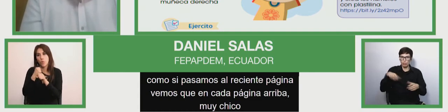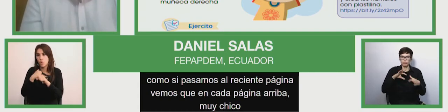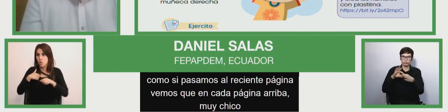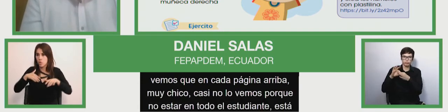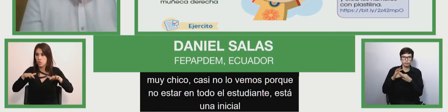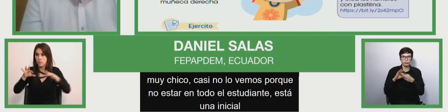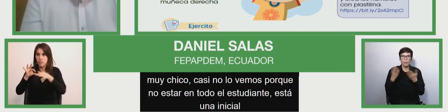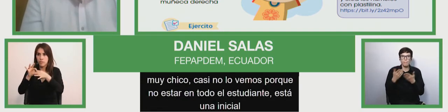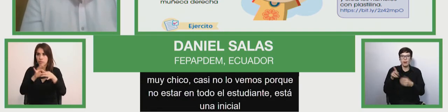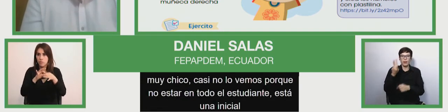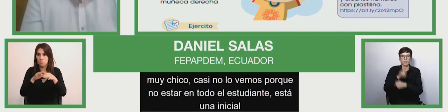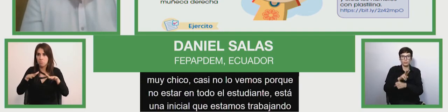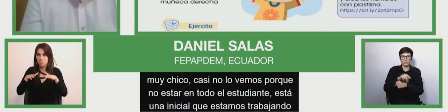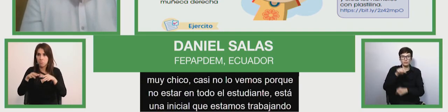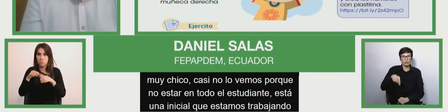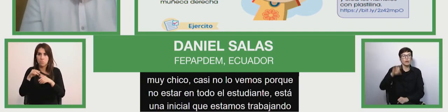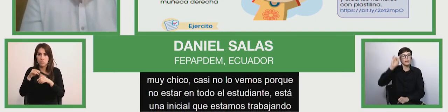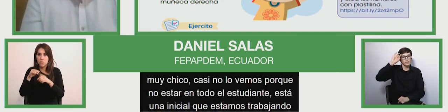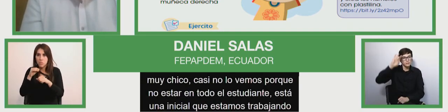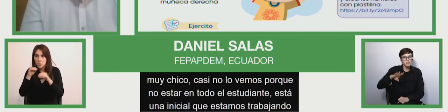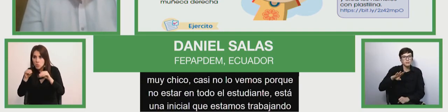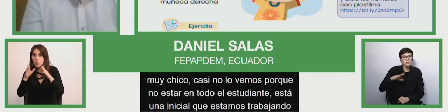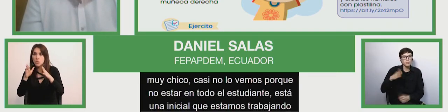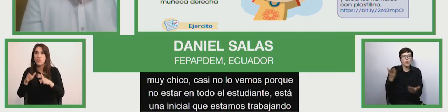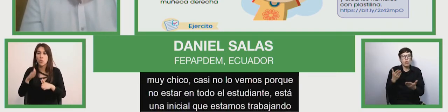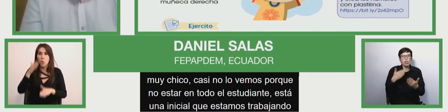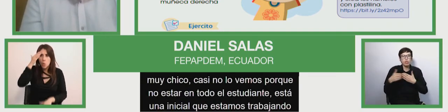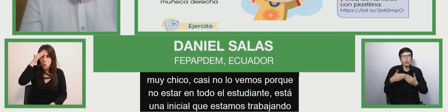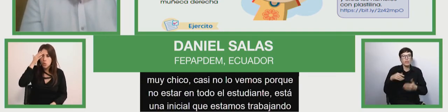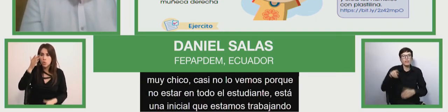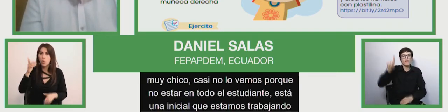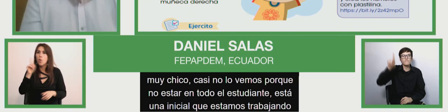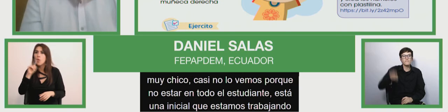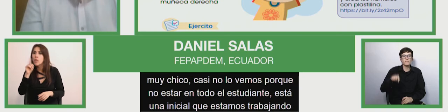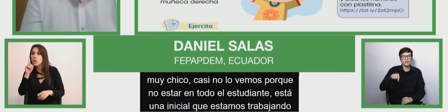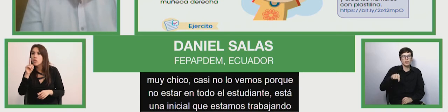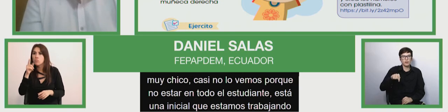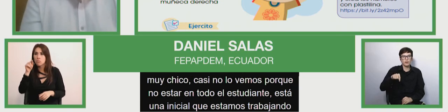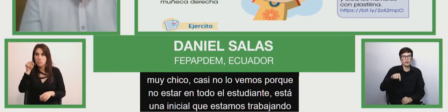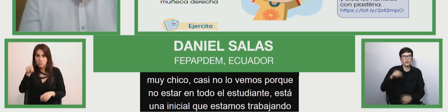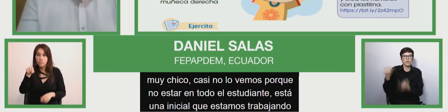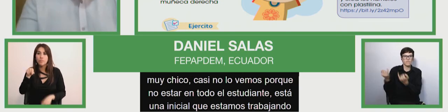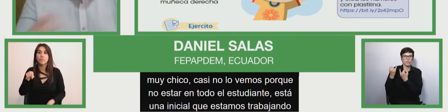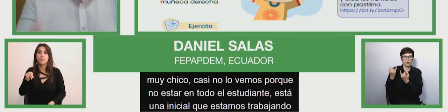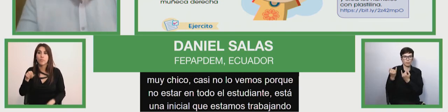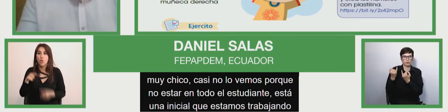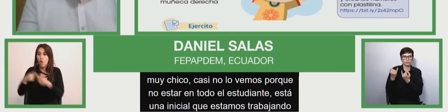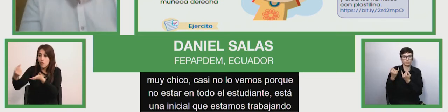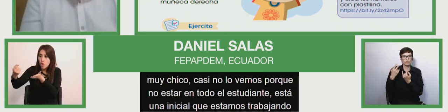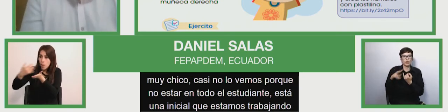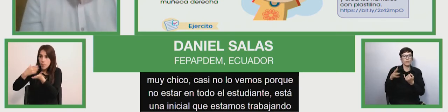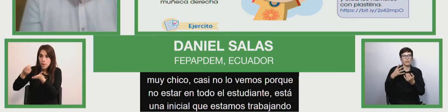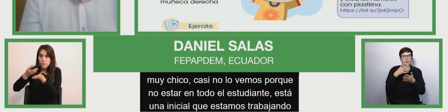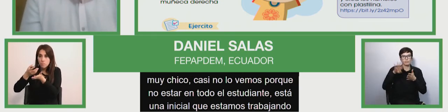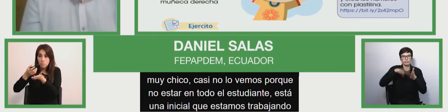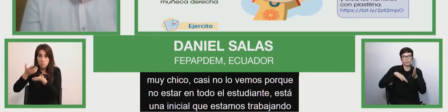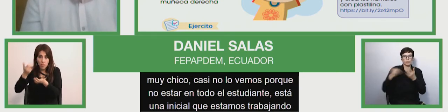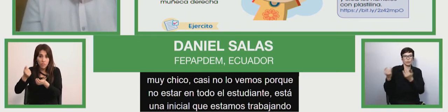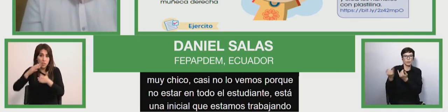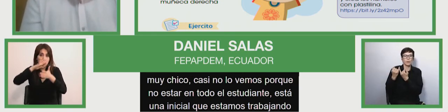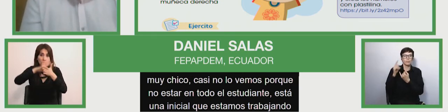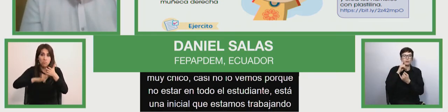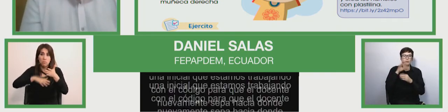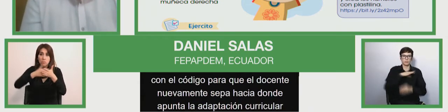para que el docente nuevamente sepa hacia dónde apunta la adaptación curricular y luego una serie de ejercicios y de